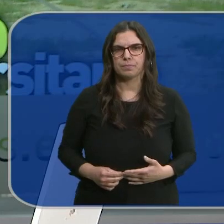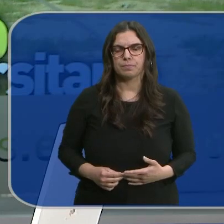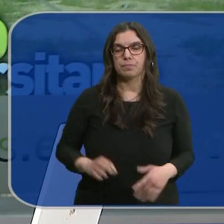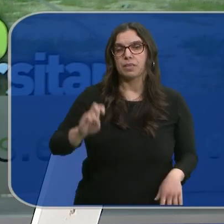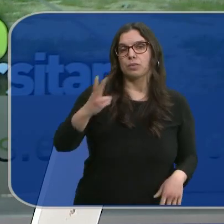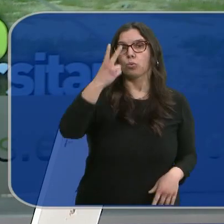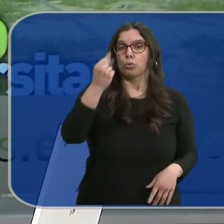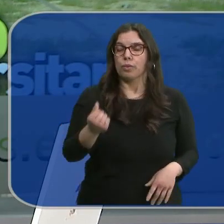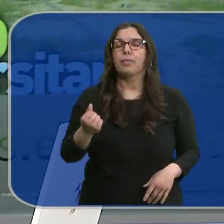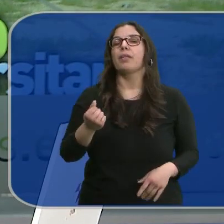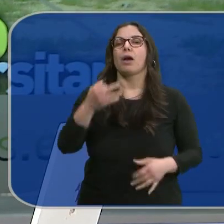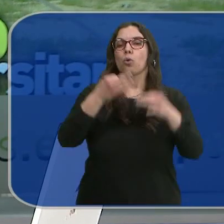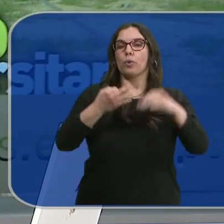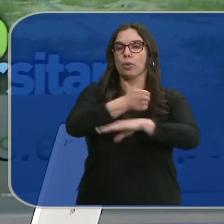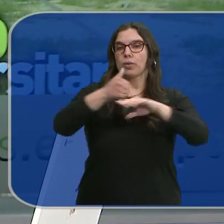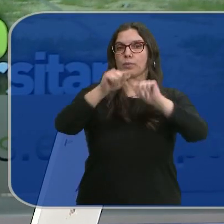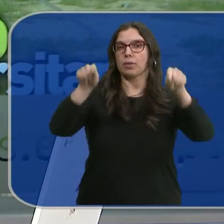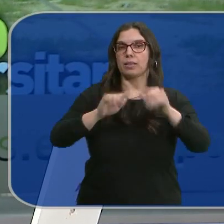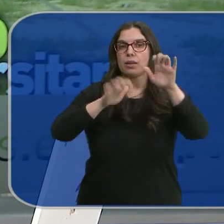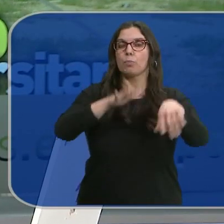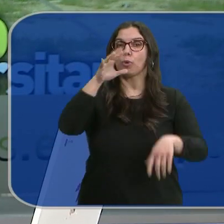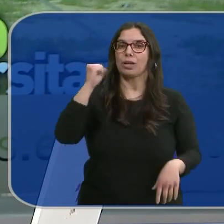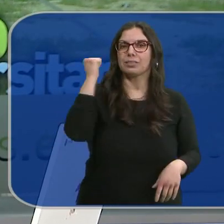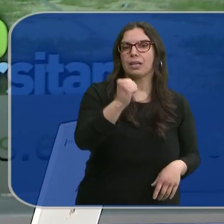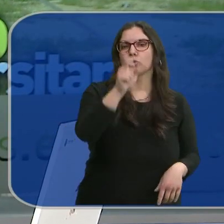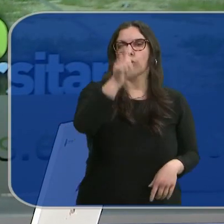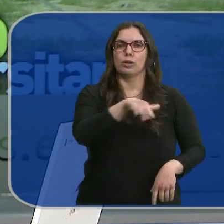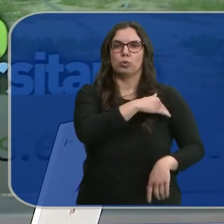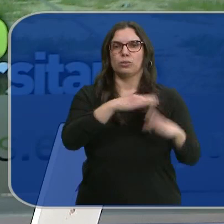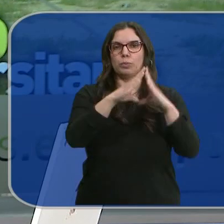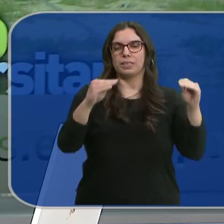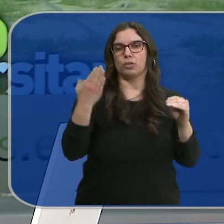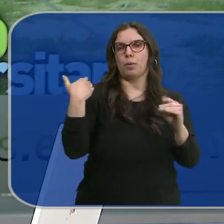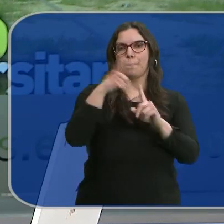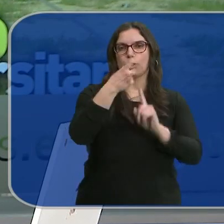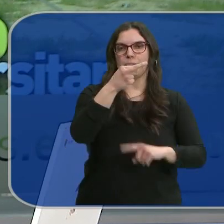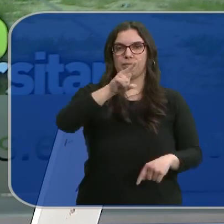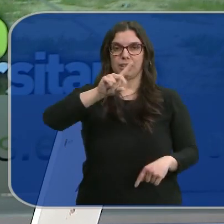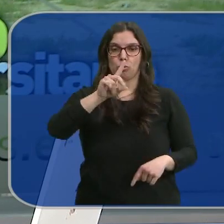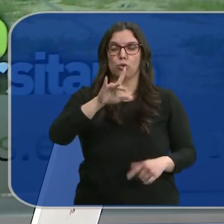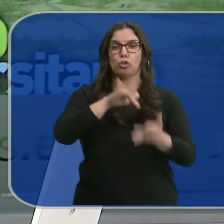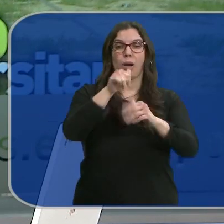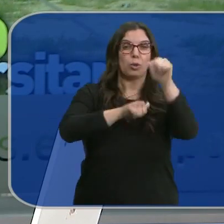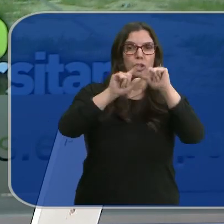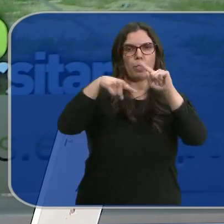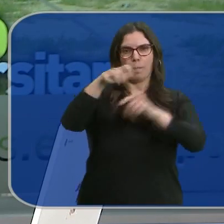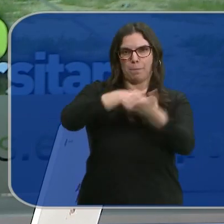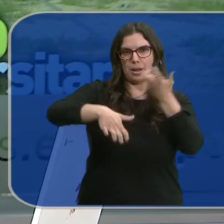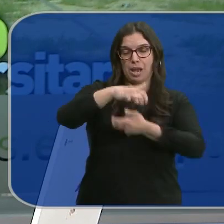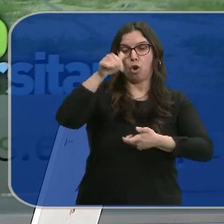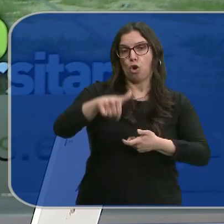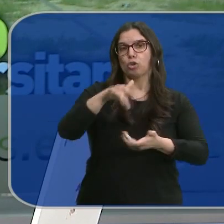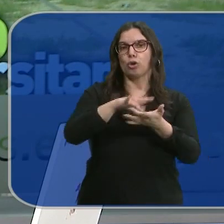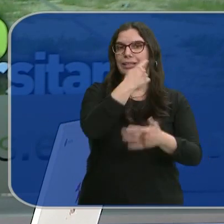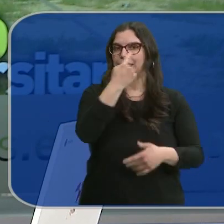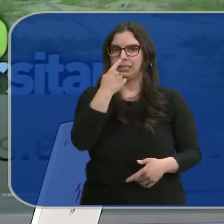Segunda jornada del juicio en la Audiencia Provincial de León por el asesinato de un universitario en mayo de 2021 tras una pelea en un botellón. Hoy turno para